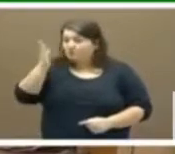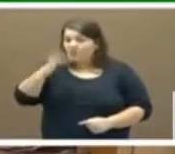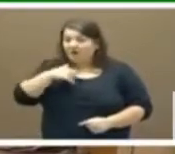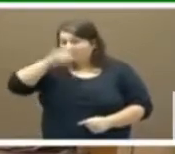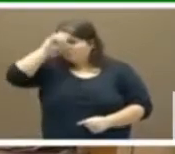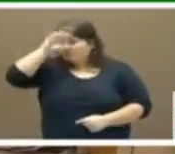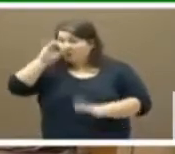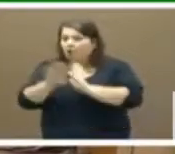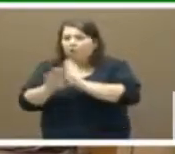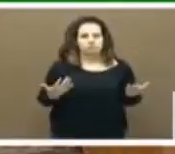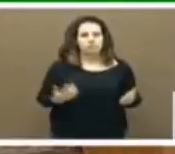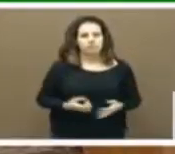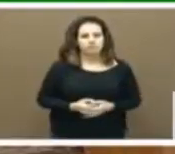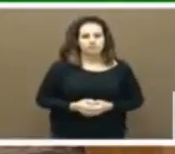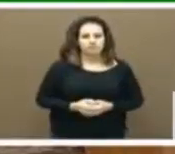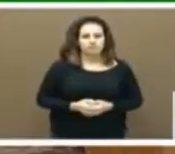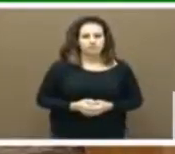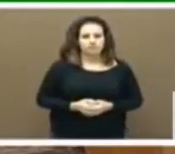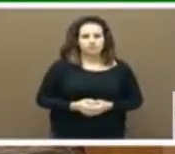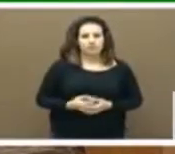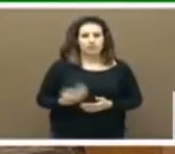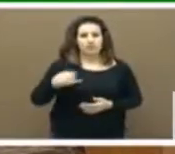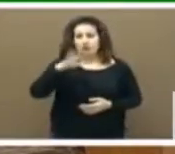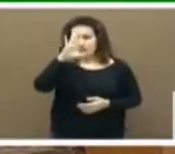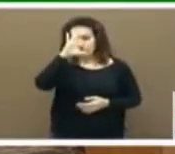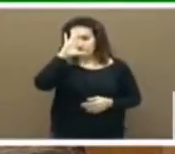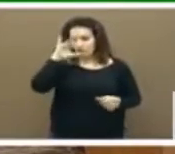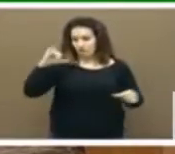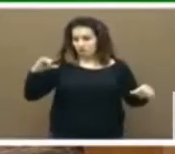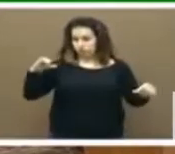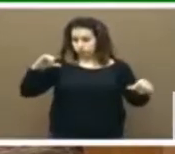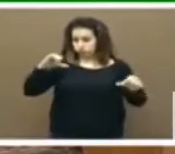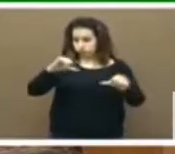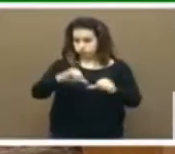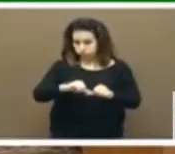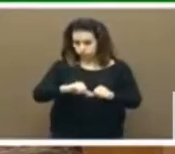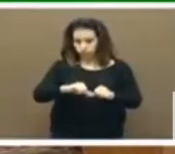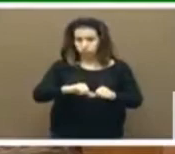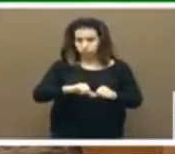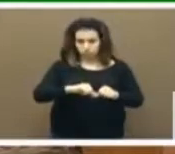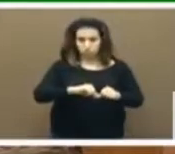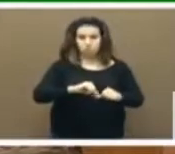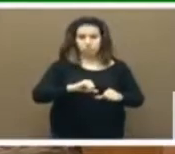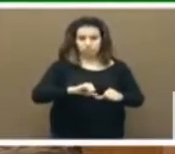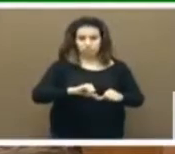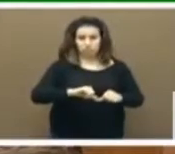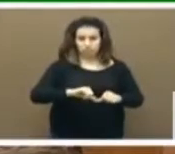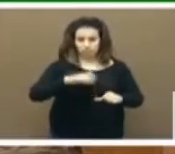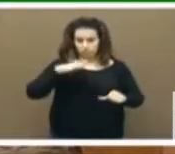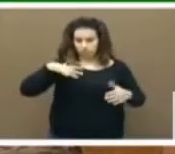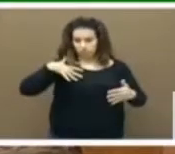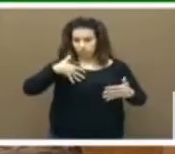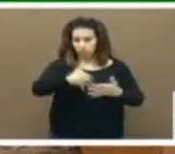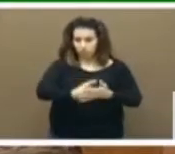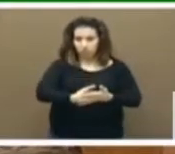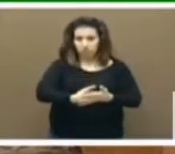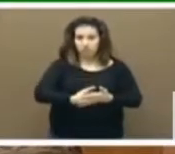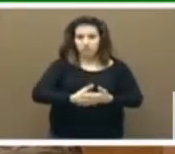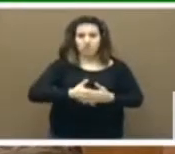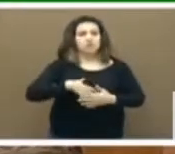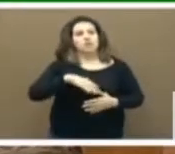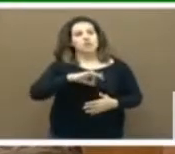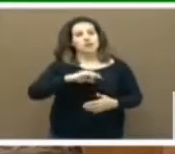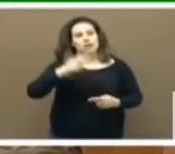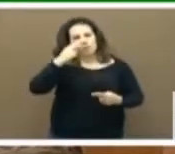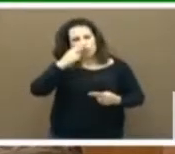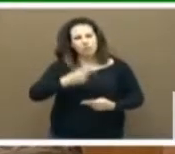mina pueda seguir siendo una realidad. Desde febrero, que el grupo Lundin Minim, propietario de Río Narcea, hizo pública